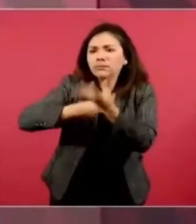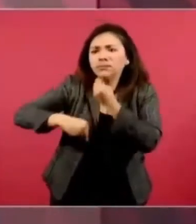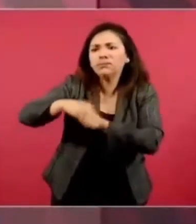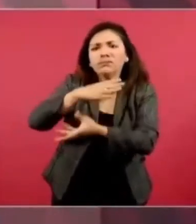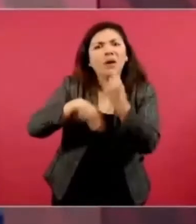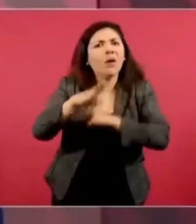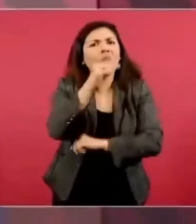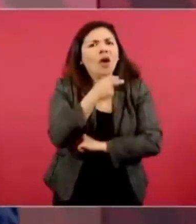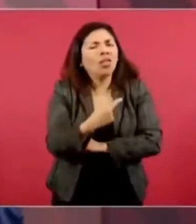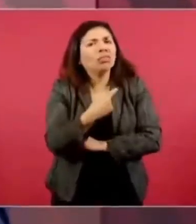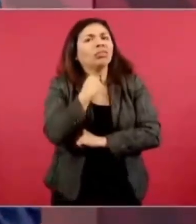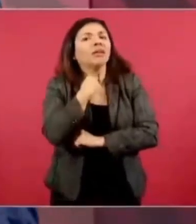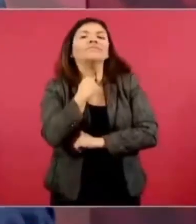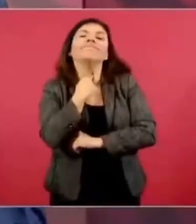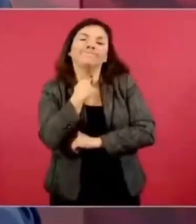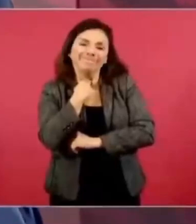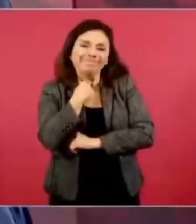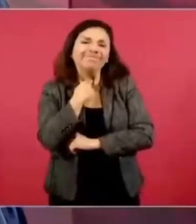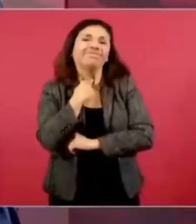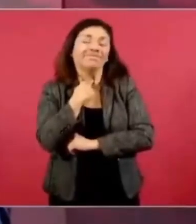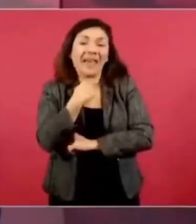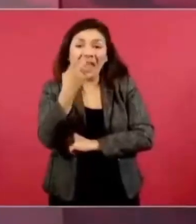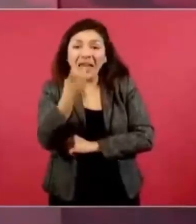Pero así, en todo.